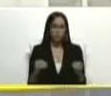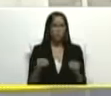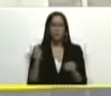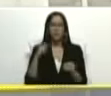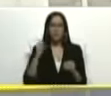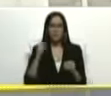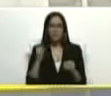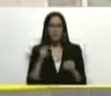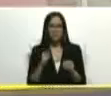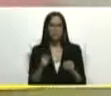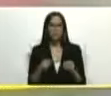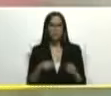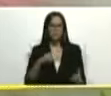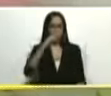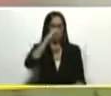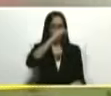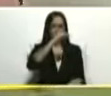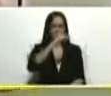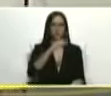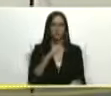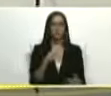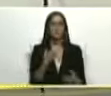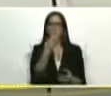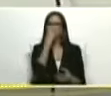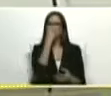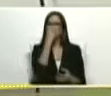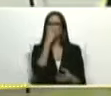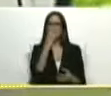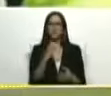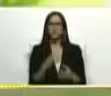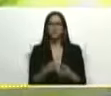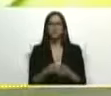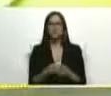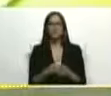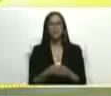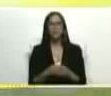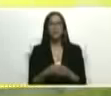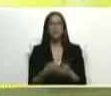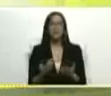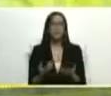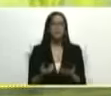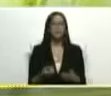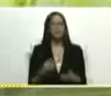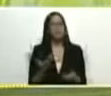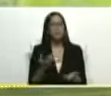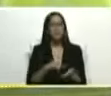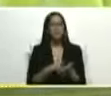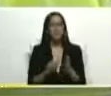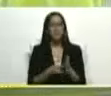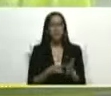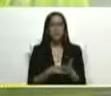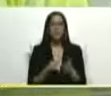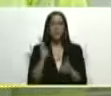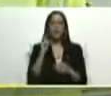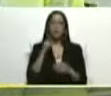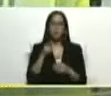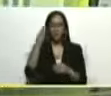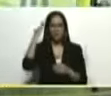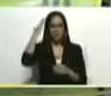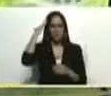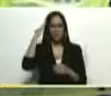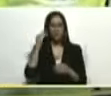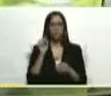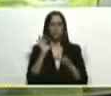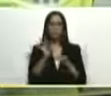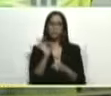concentrador de oxígeno pero lo importante y creo que lo más valioso presidente es que definitivamente usted ha sabido tomar